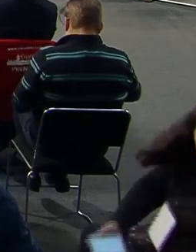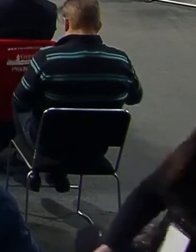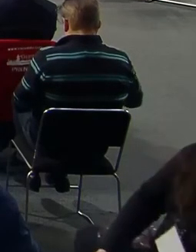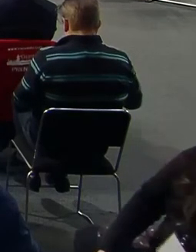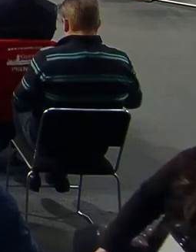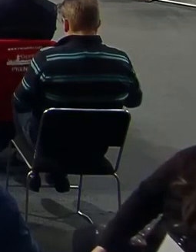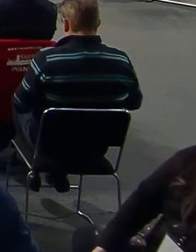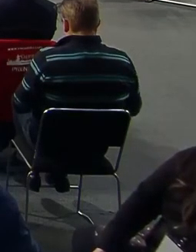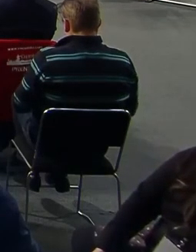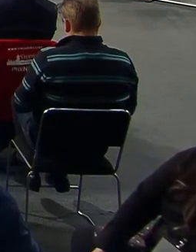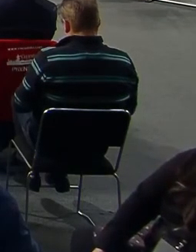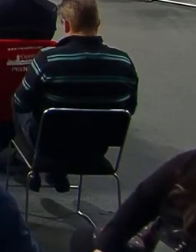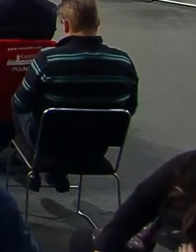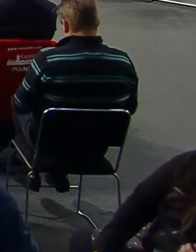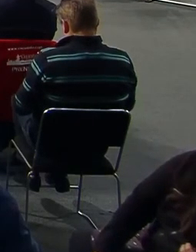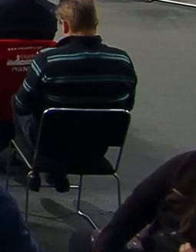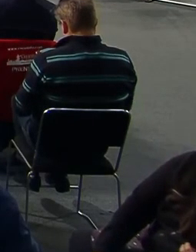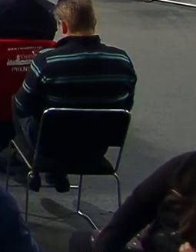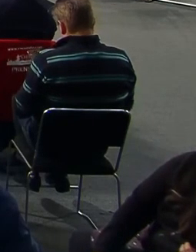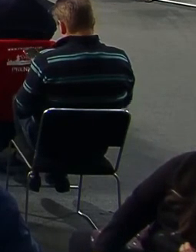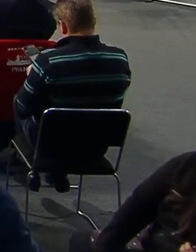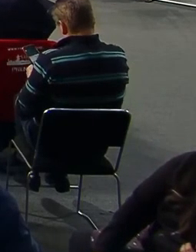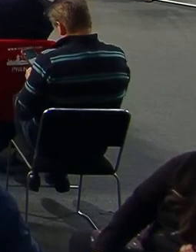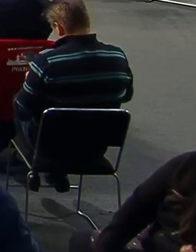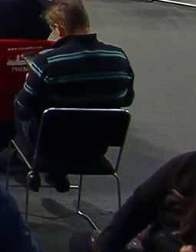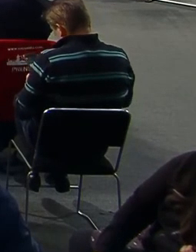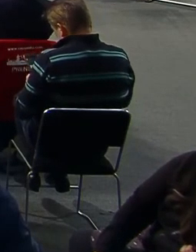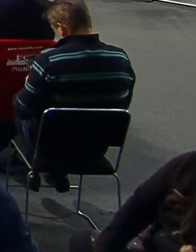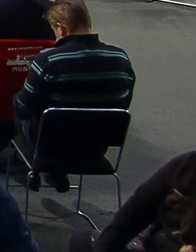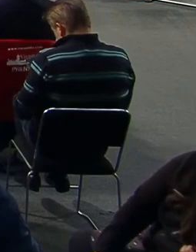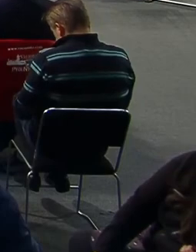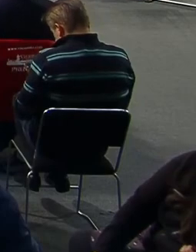Fíjense la fórmula que se aplica en todos lados.